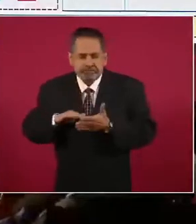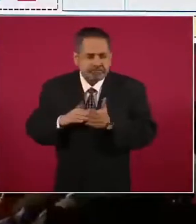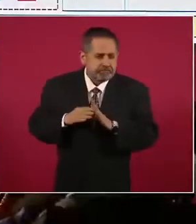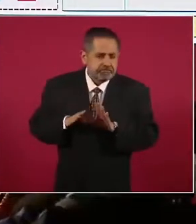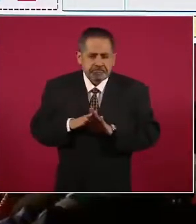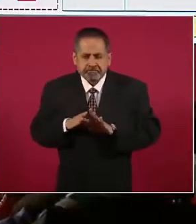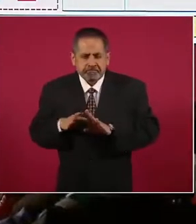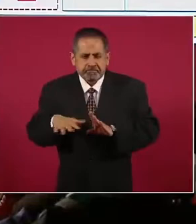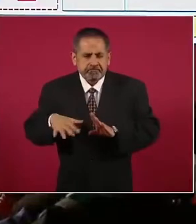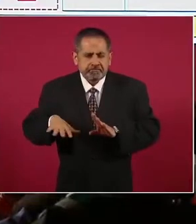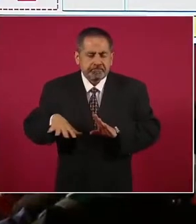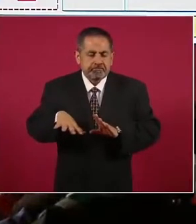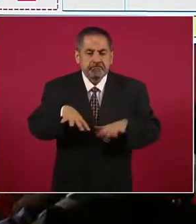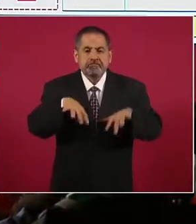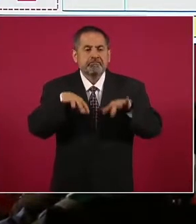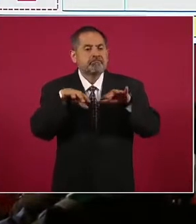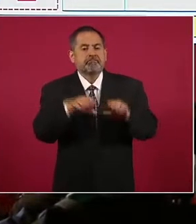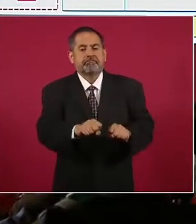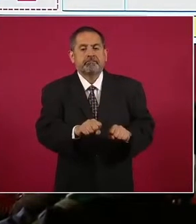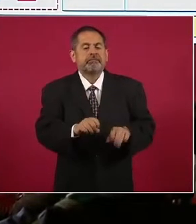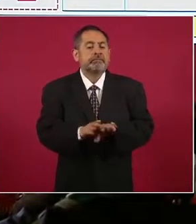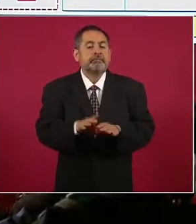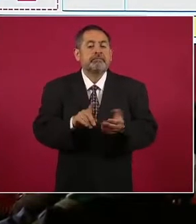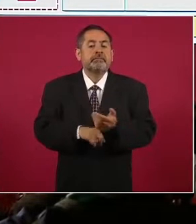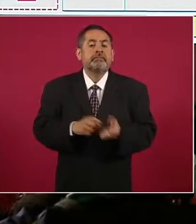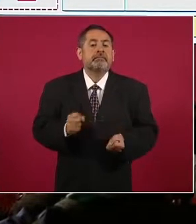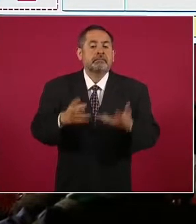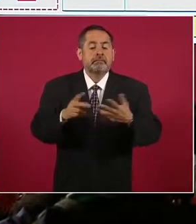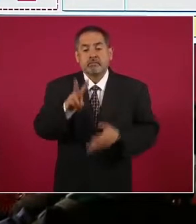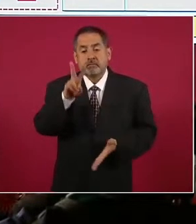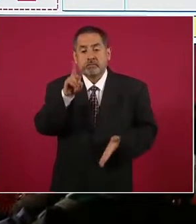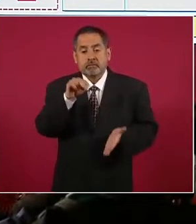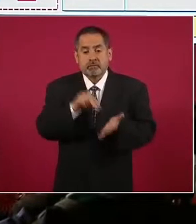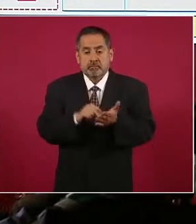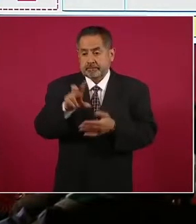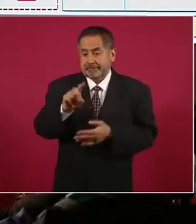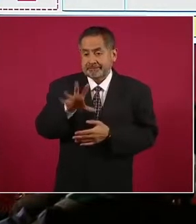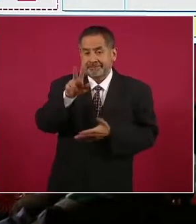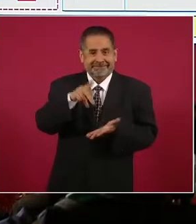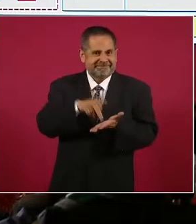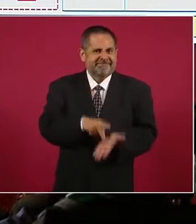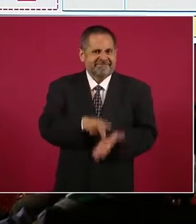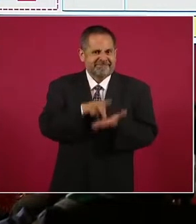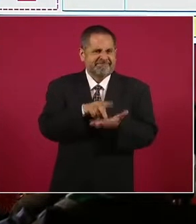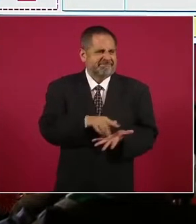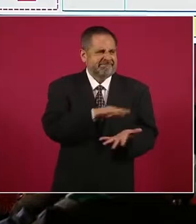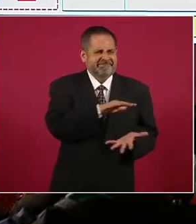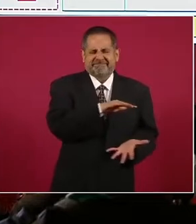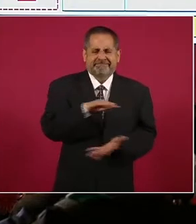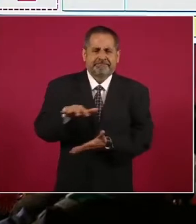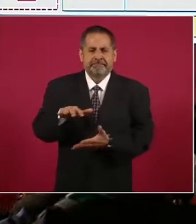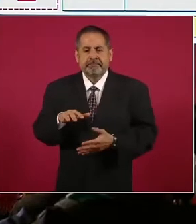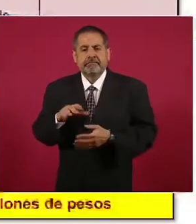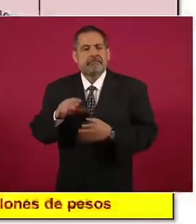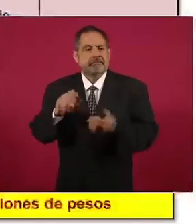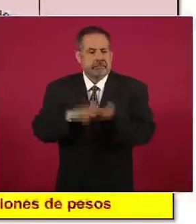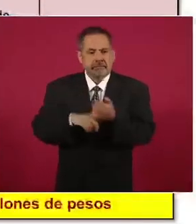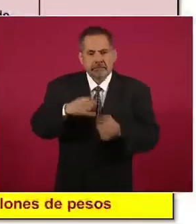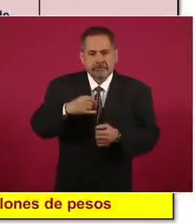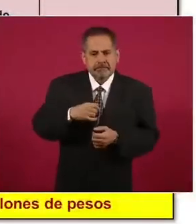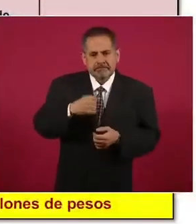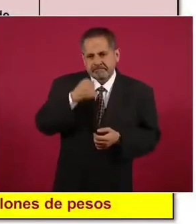que generó el aseguramiento de dos mil 35 kilogramos de cocaína,